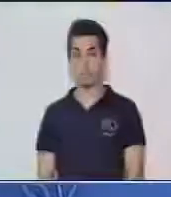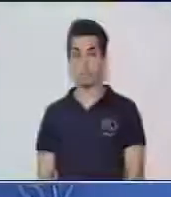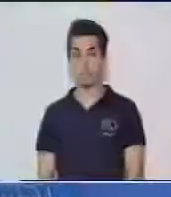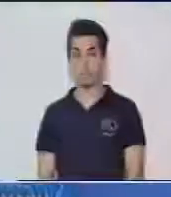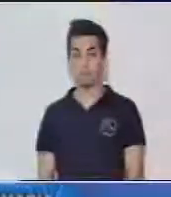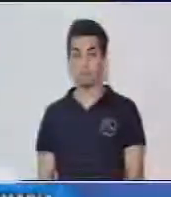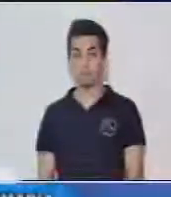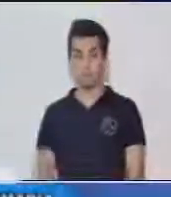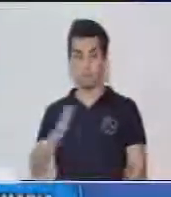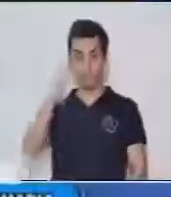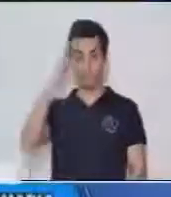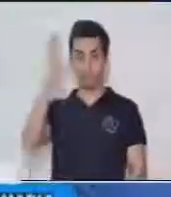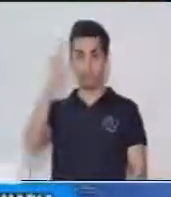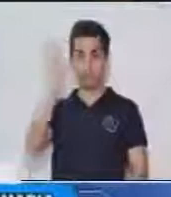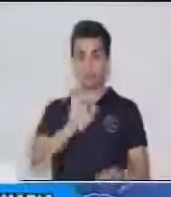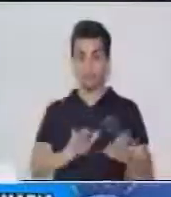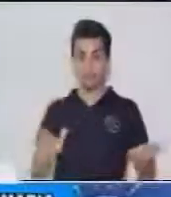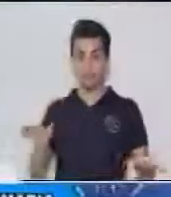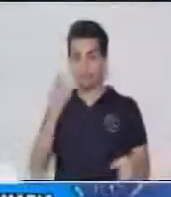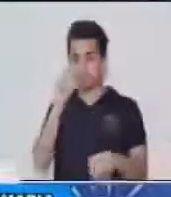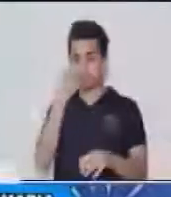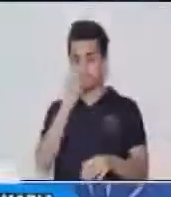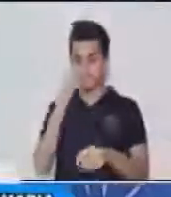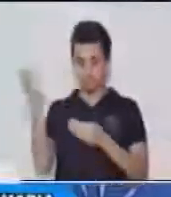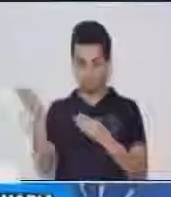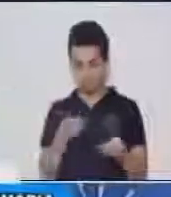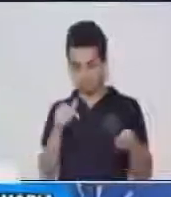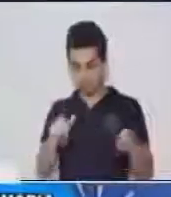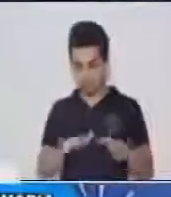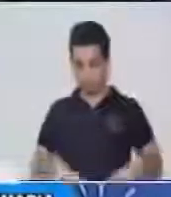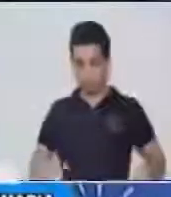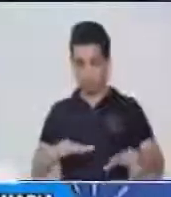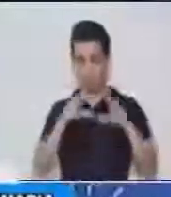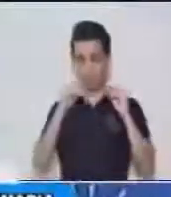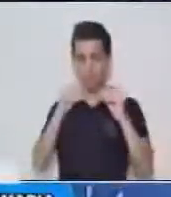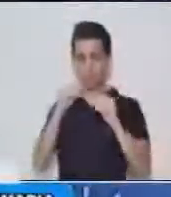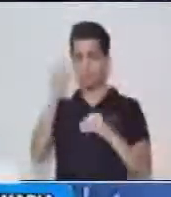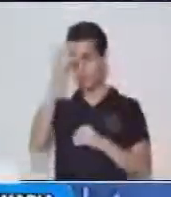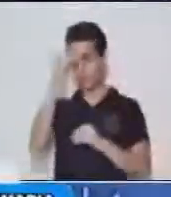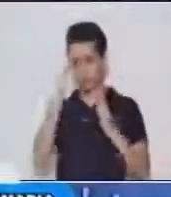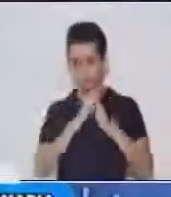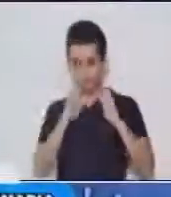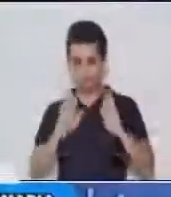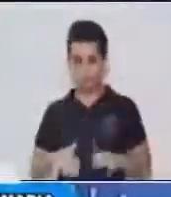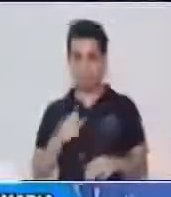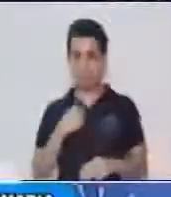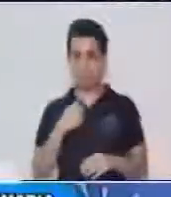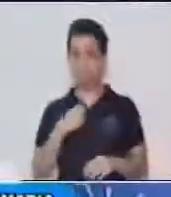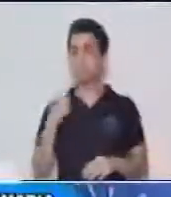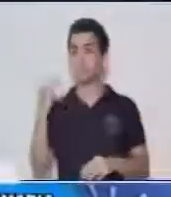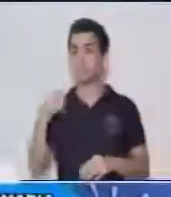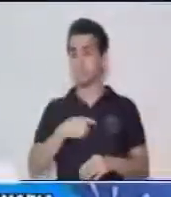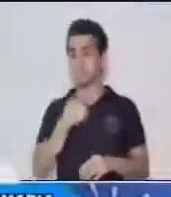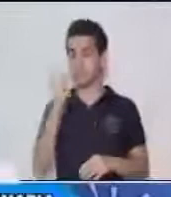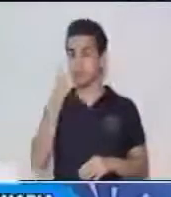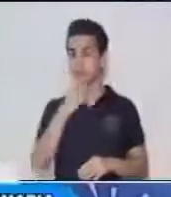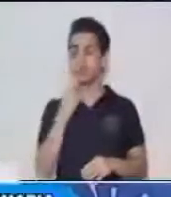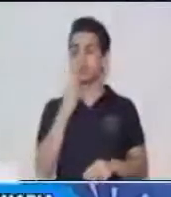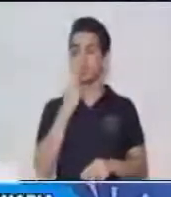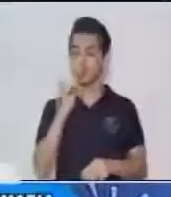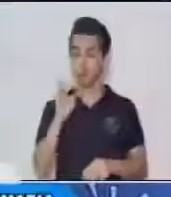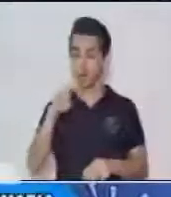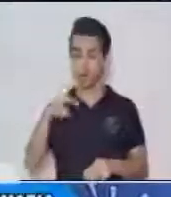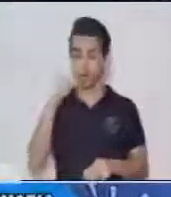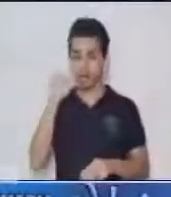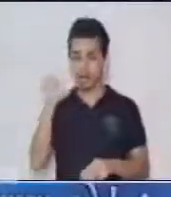Hola niños y niñas, bienvenidos a este espacio educativo Aprendo en Casa. Soy Xenia Jazmín Najarro López y en esta